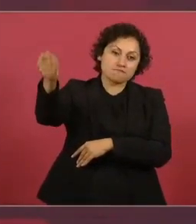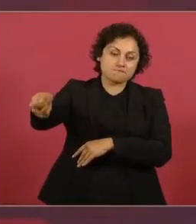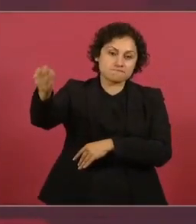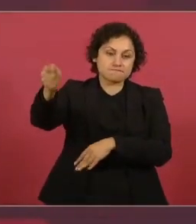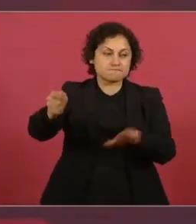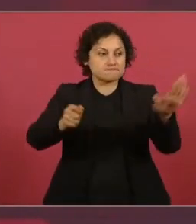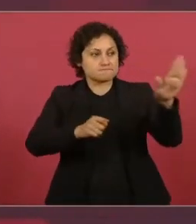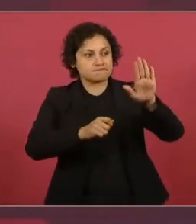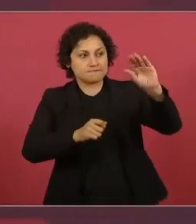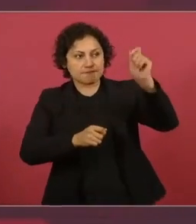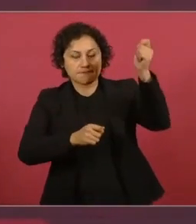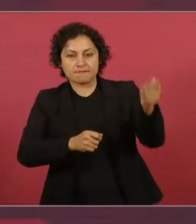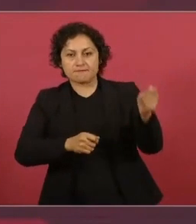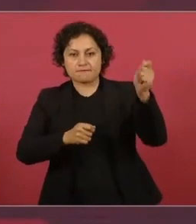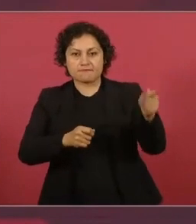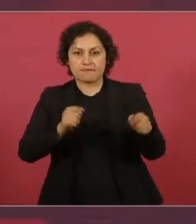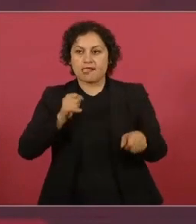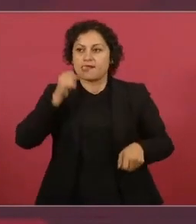pero